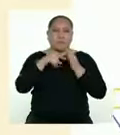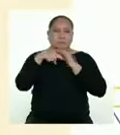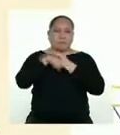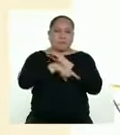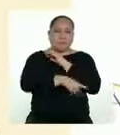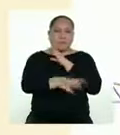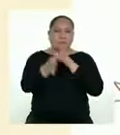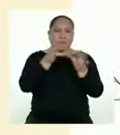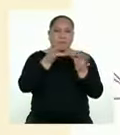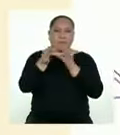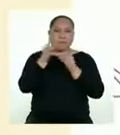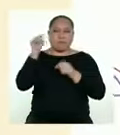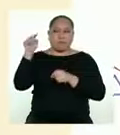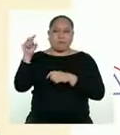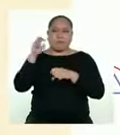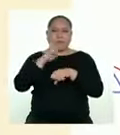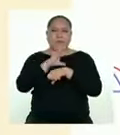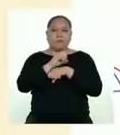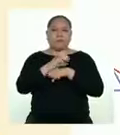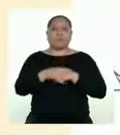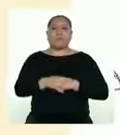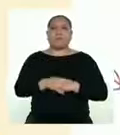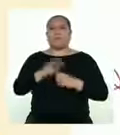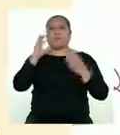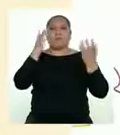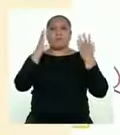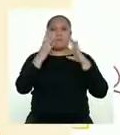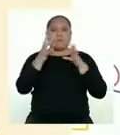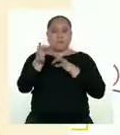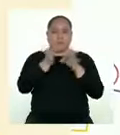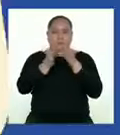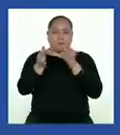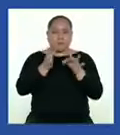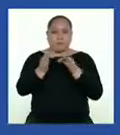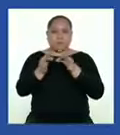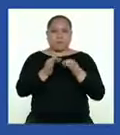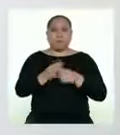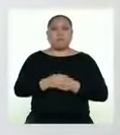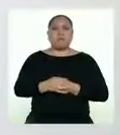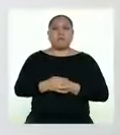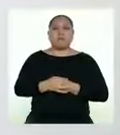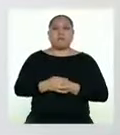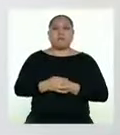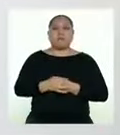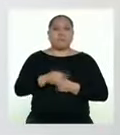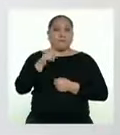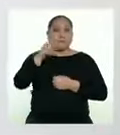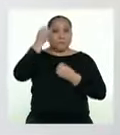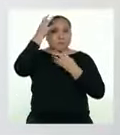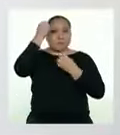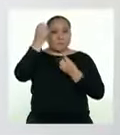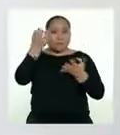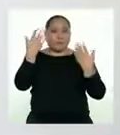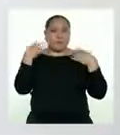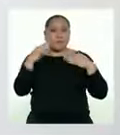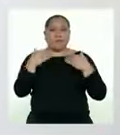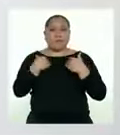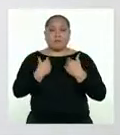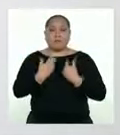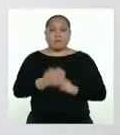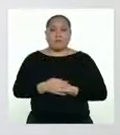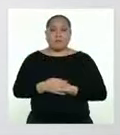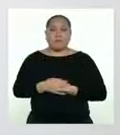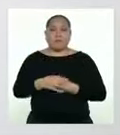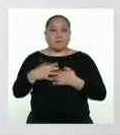puntos en torno a esa recomendación. Parece que lo está describiendo. Con la información que tenemos hasta ahora,